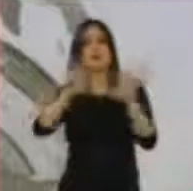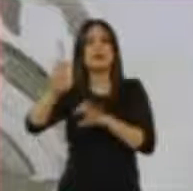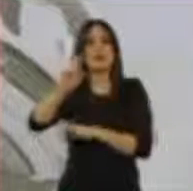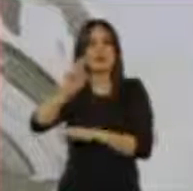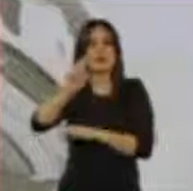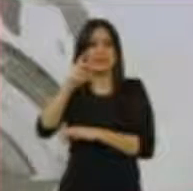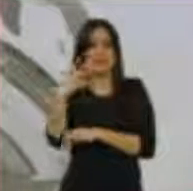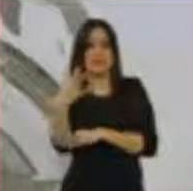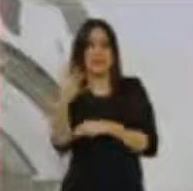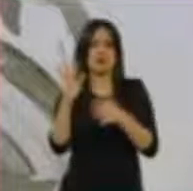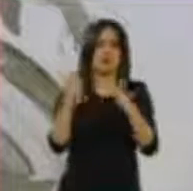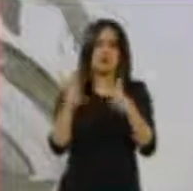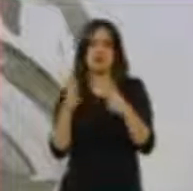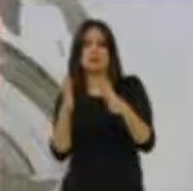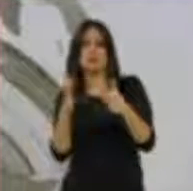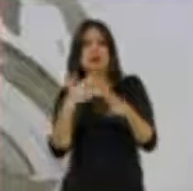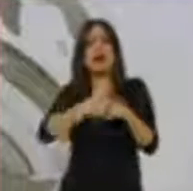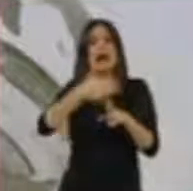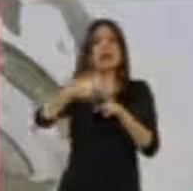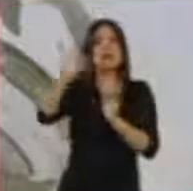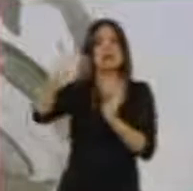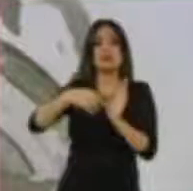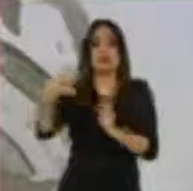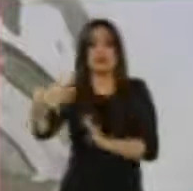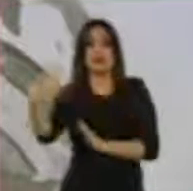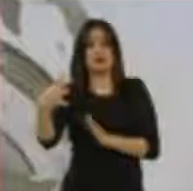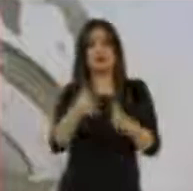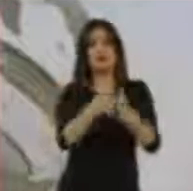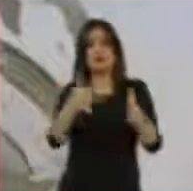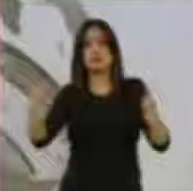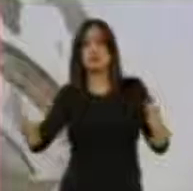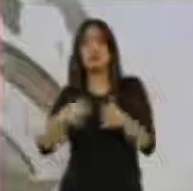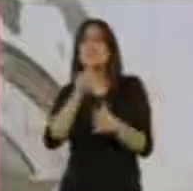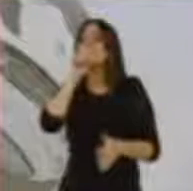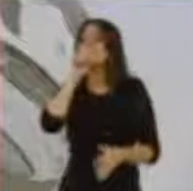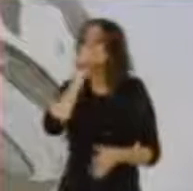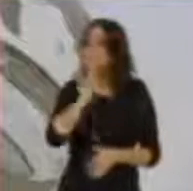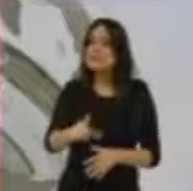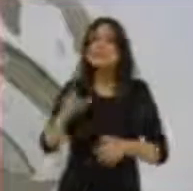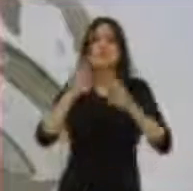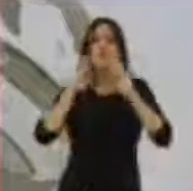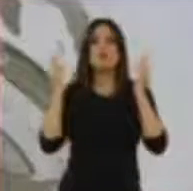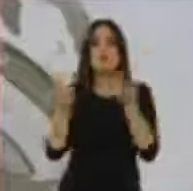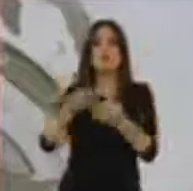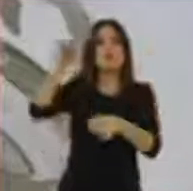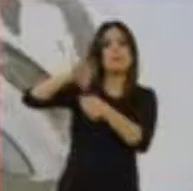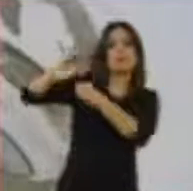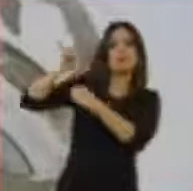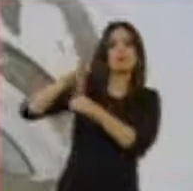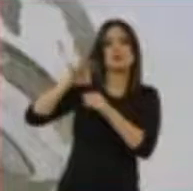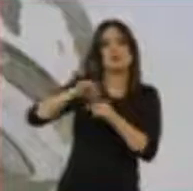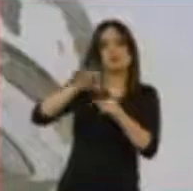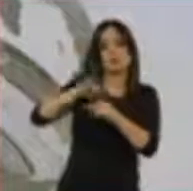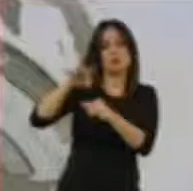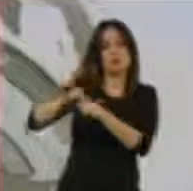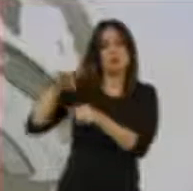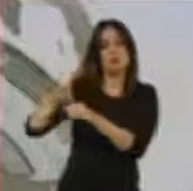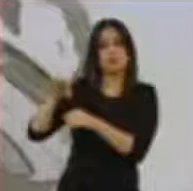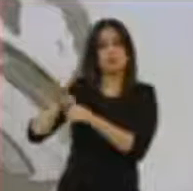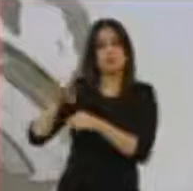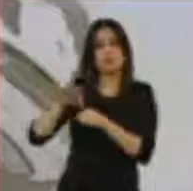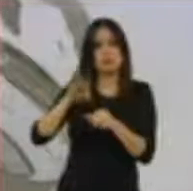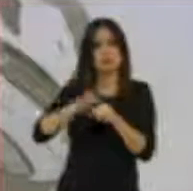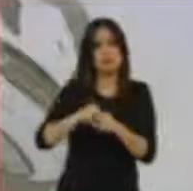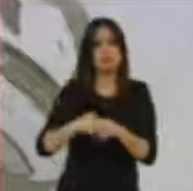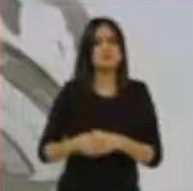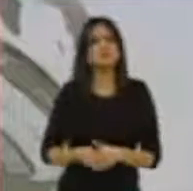novecientos treinta y cuatro si no me equivoco hasta dos mil catorce tuvimos el mismo modelo de sufragio efectivo no reelección. Es un tema